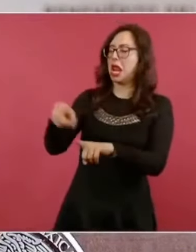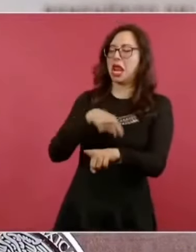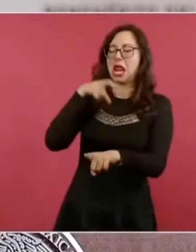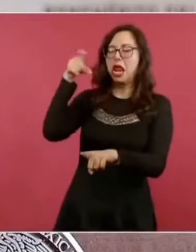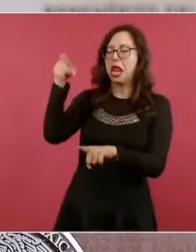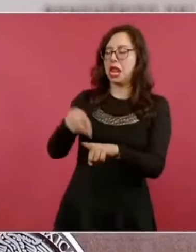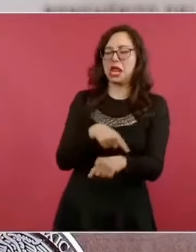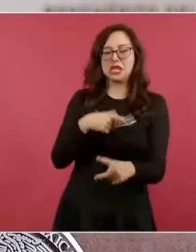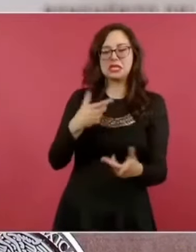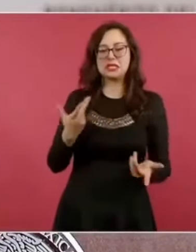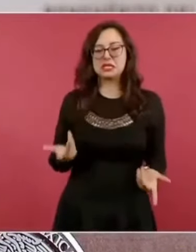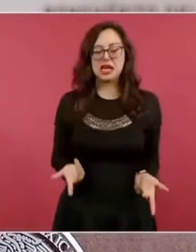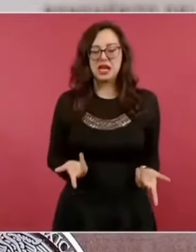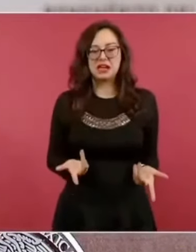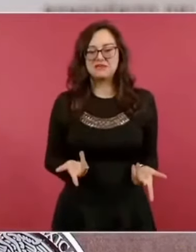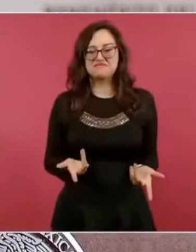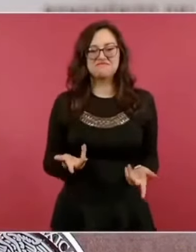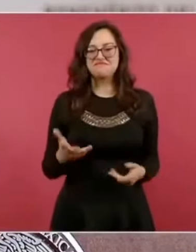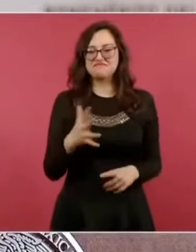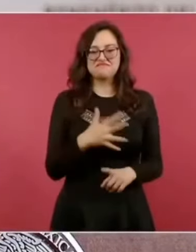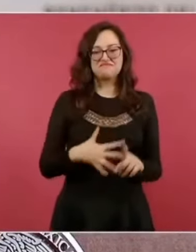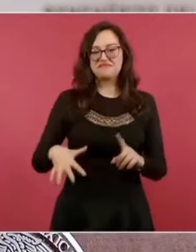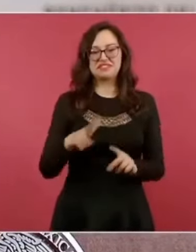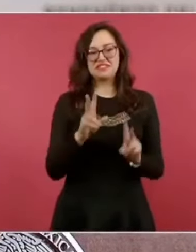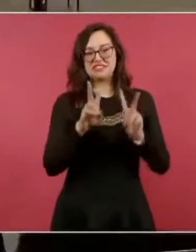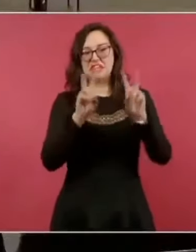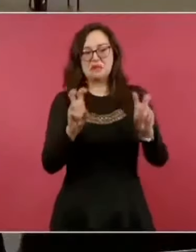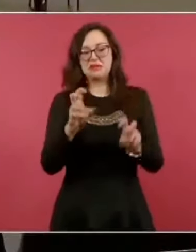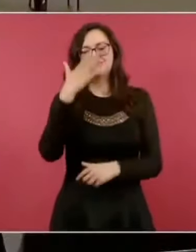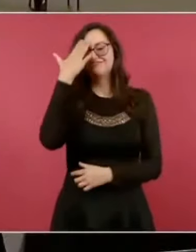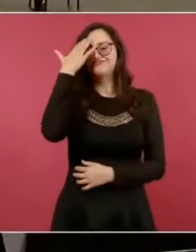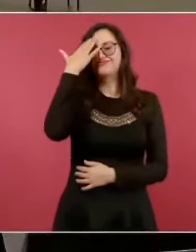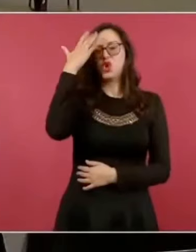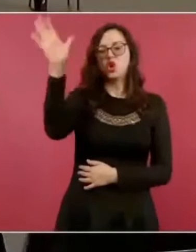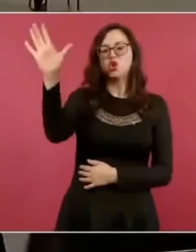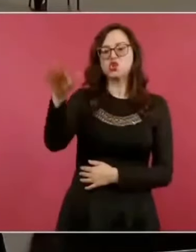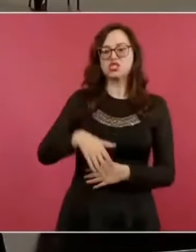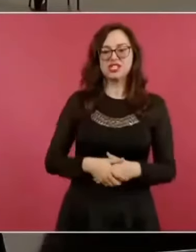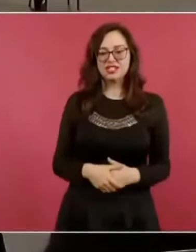hablar y sentenciar sin conocer del tema. Por eso...